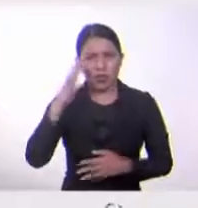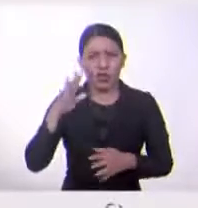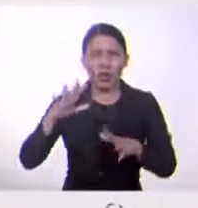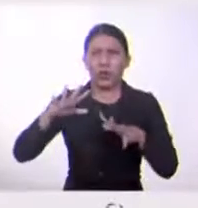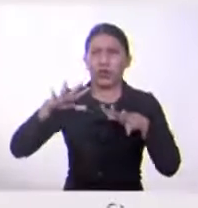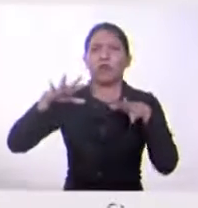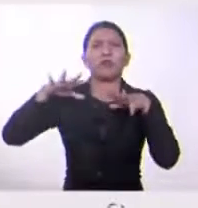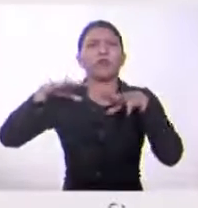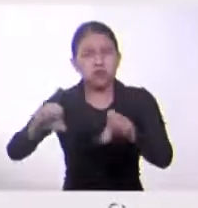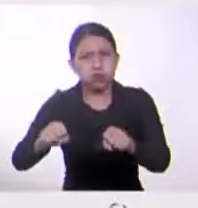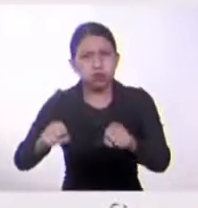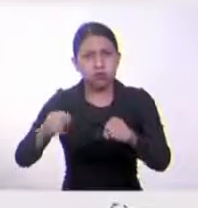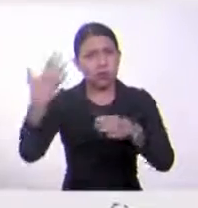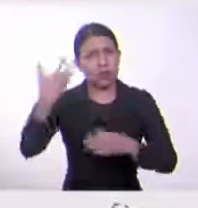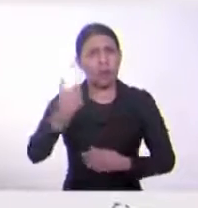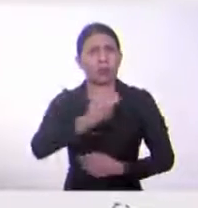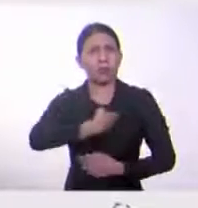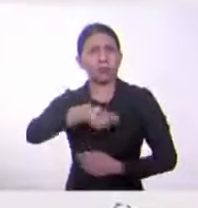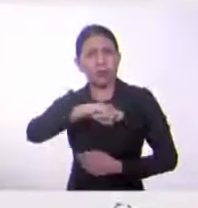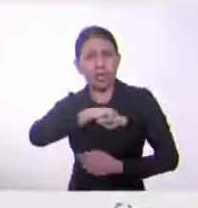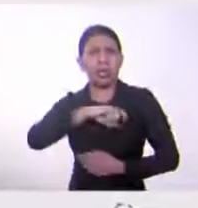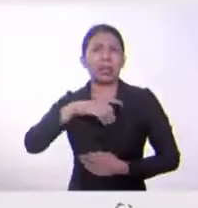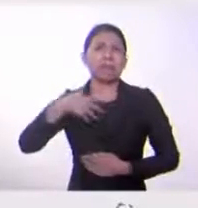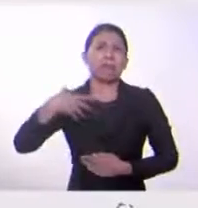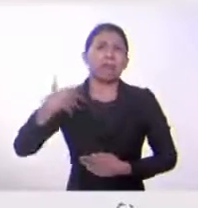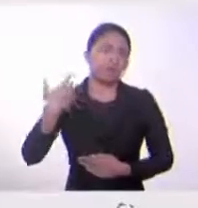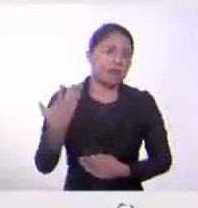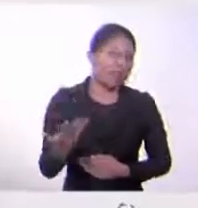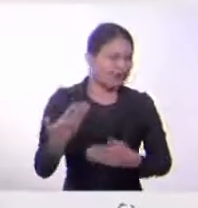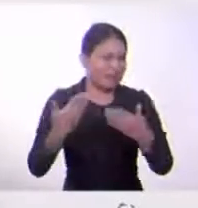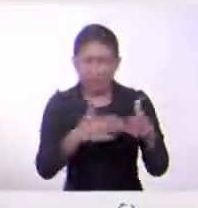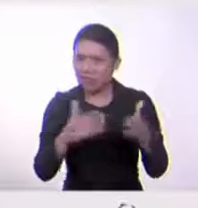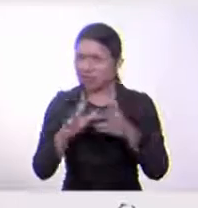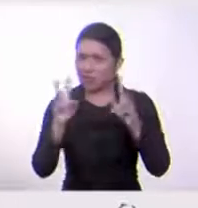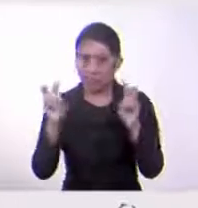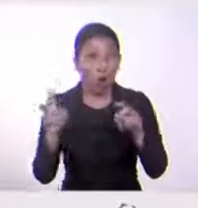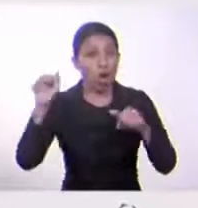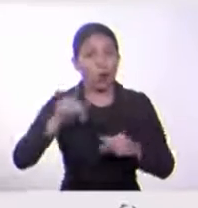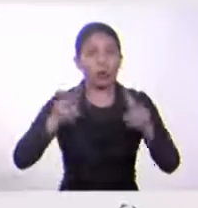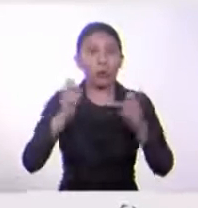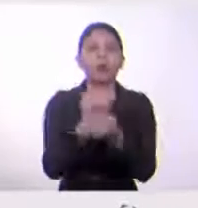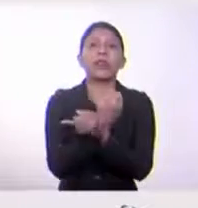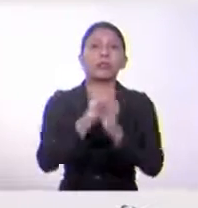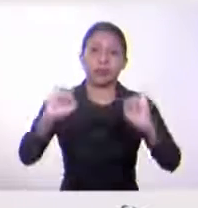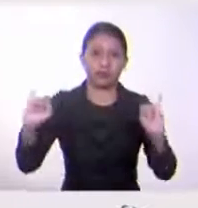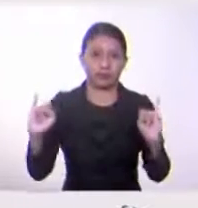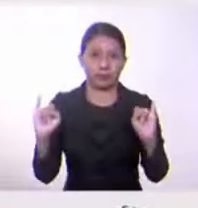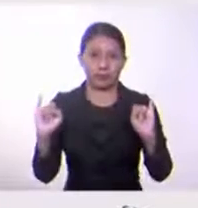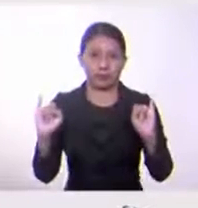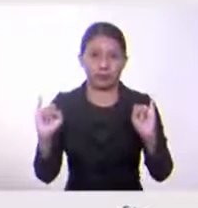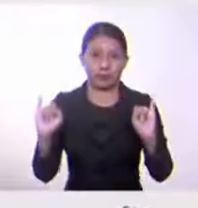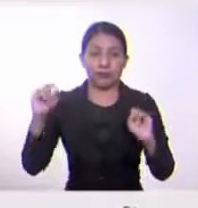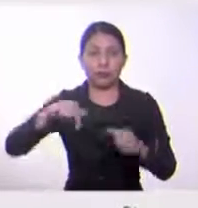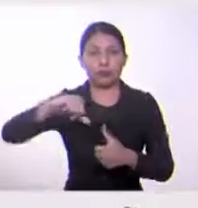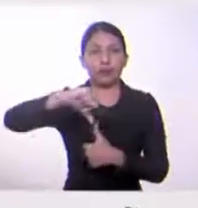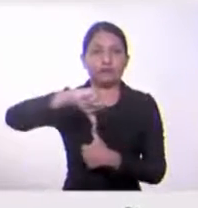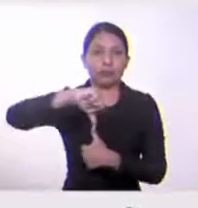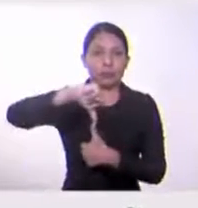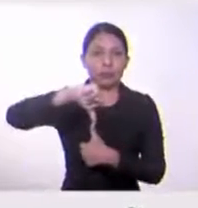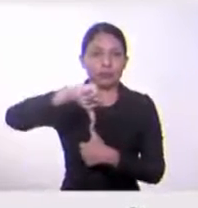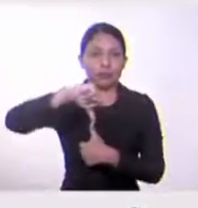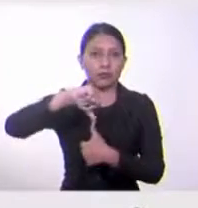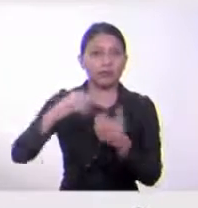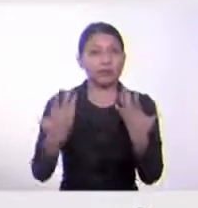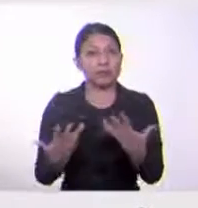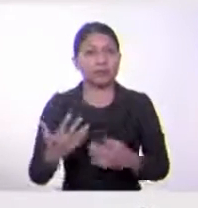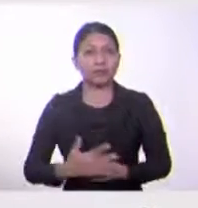época de la colonia, de los diferentes estamentos. Ahora vamos a hablar de la independencia de Centroamérica. Así que